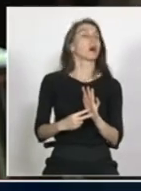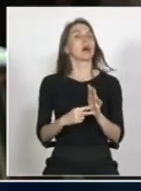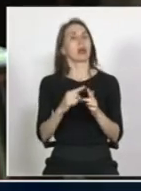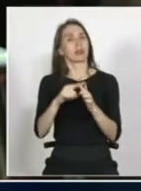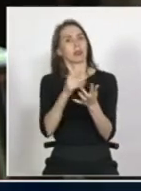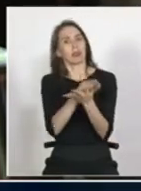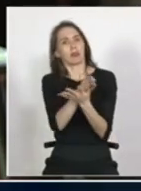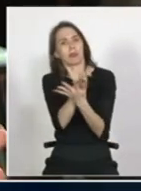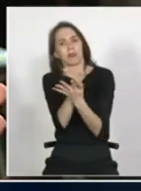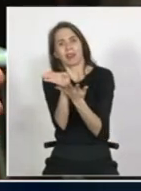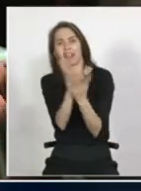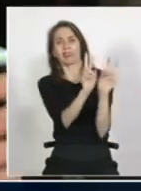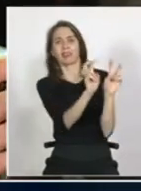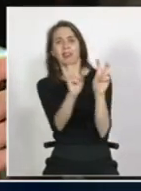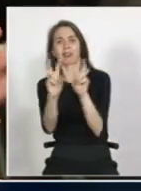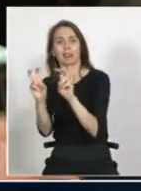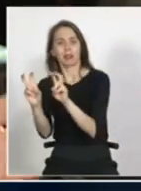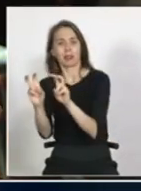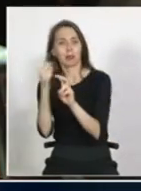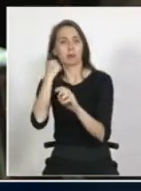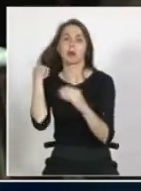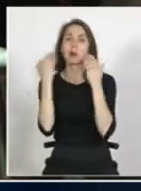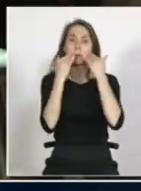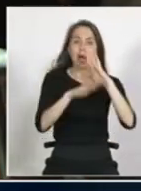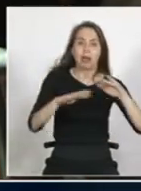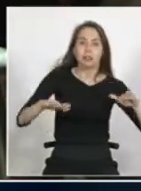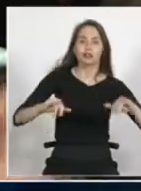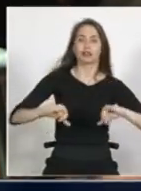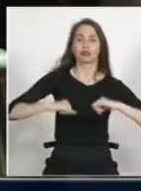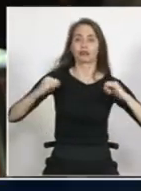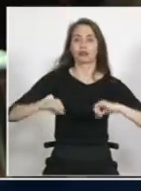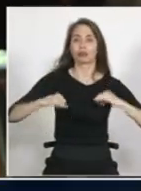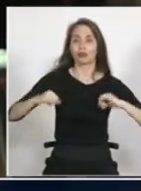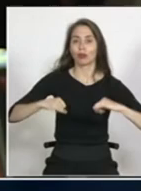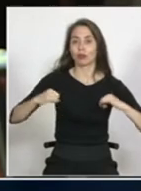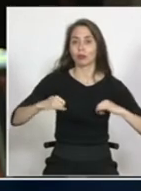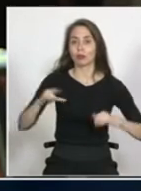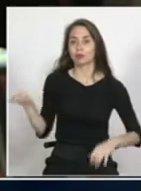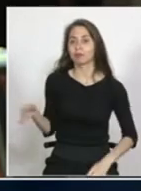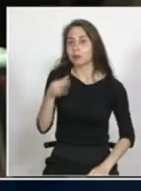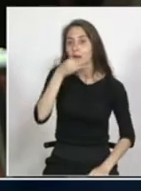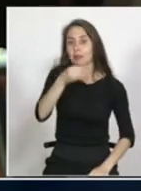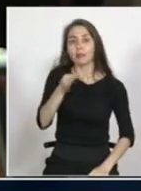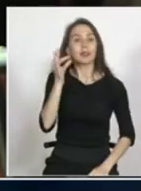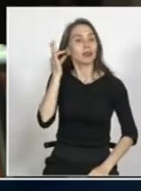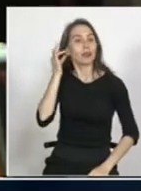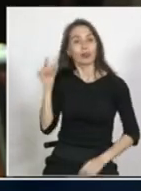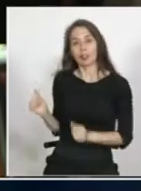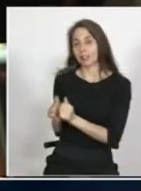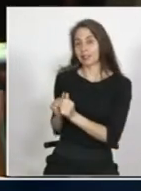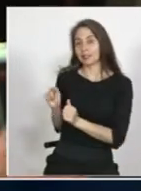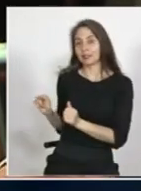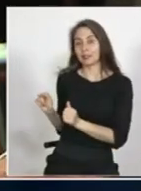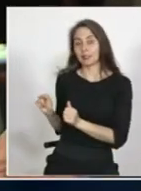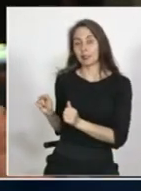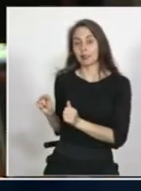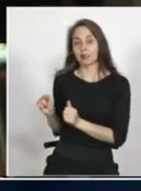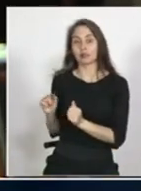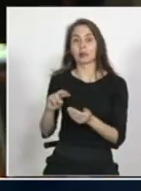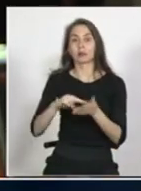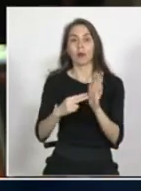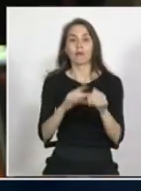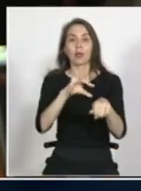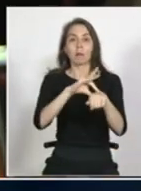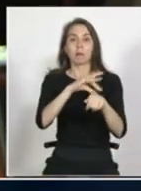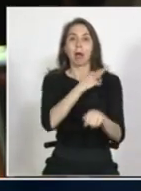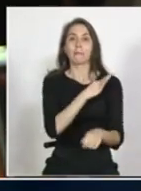toca el tema de la infancia o de la adolescencia, como señalaba la panelista acá al lado, de que toca el Ministerio de Salud,